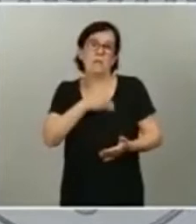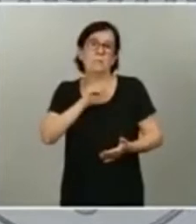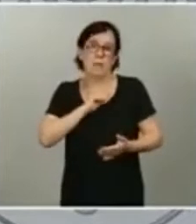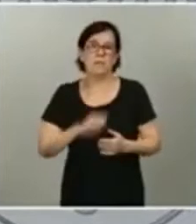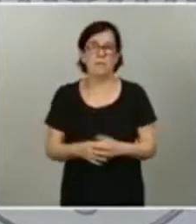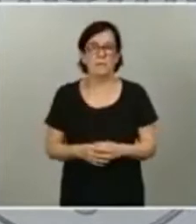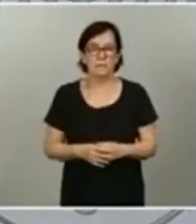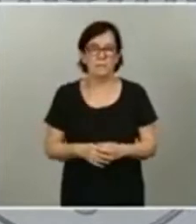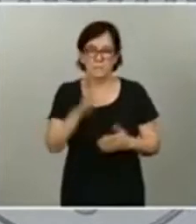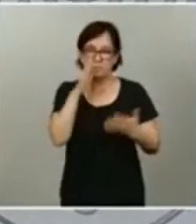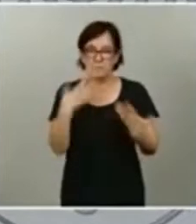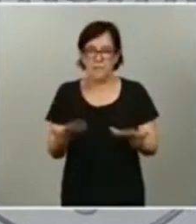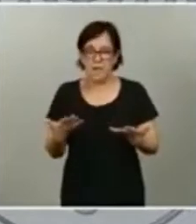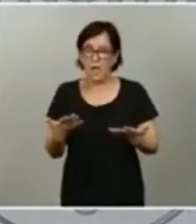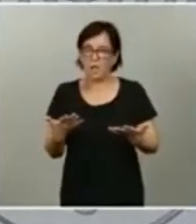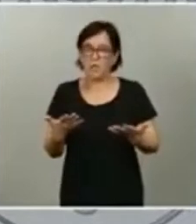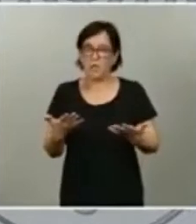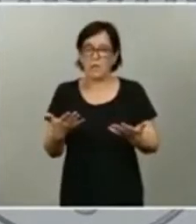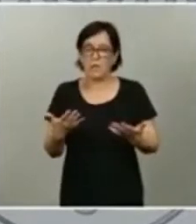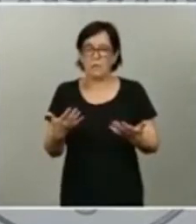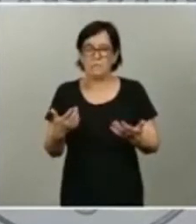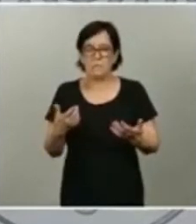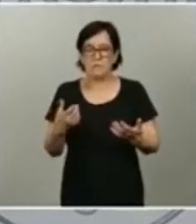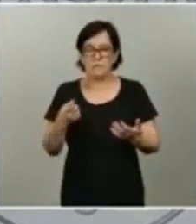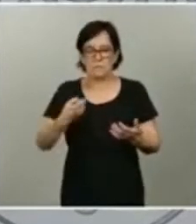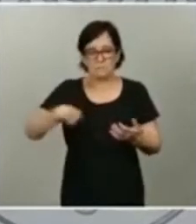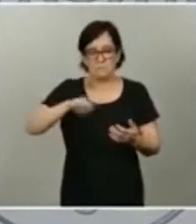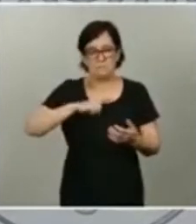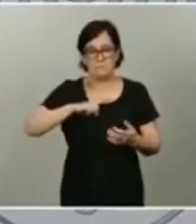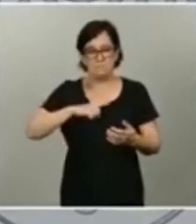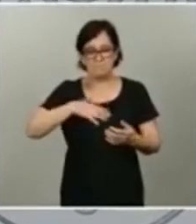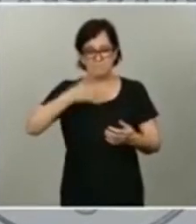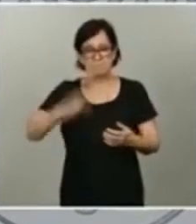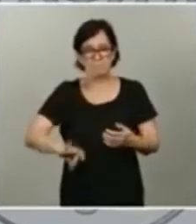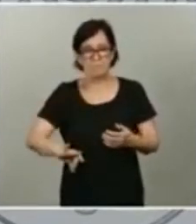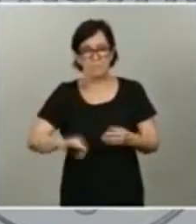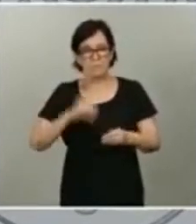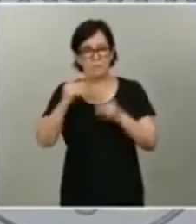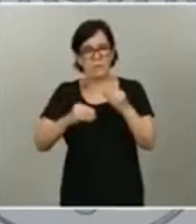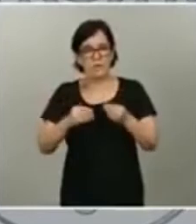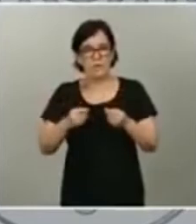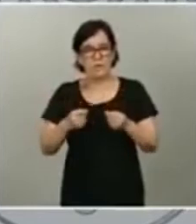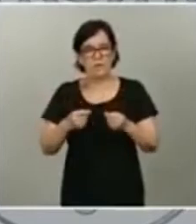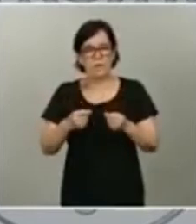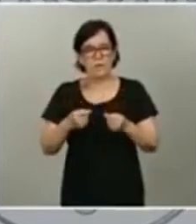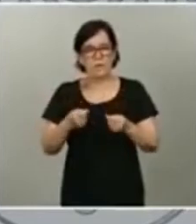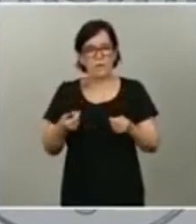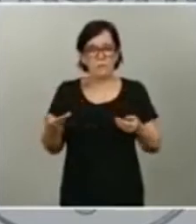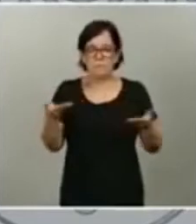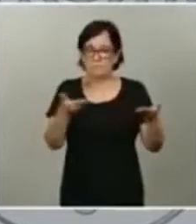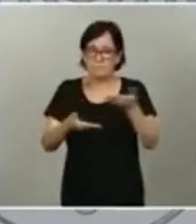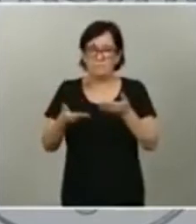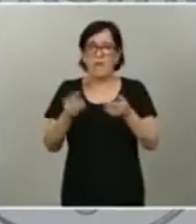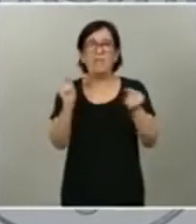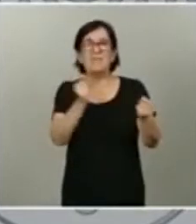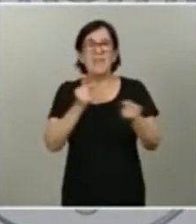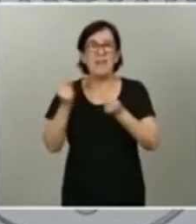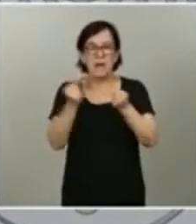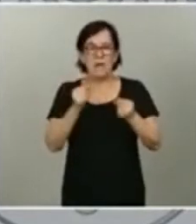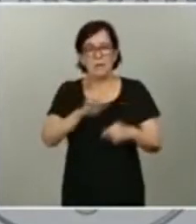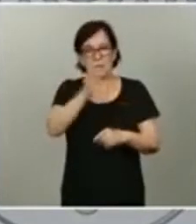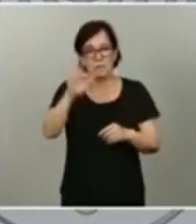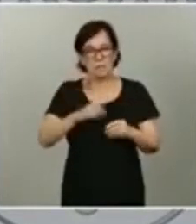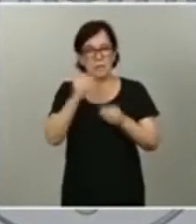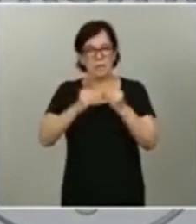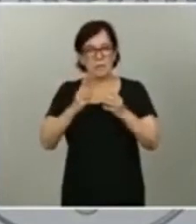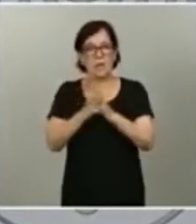momento, por tanto, tenemos que ser capaces de seguir contribuyendo en ese debate europeo, alcanzar un pacto